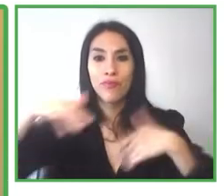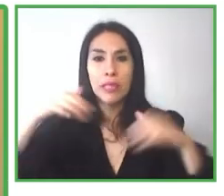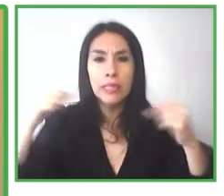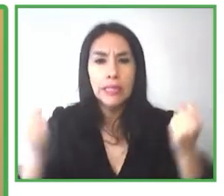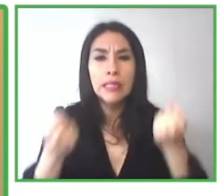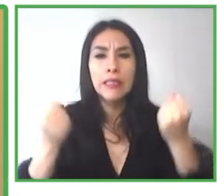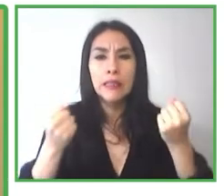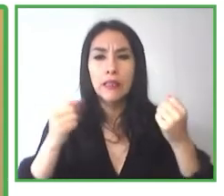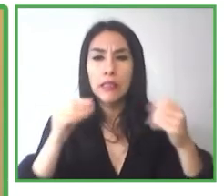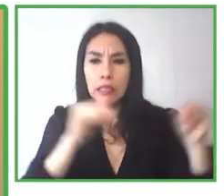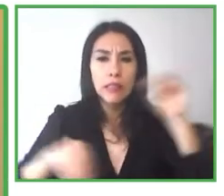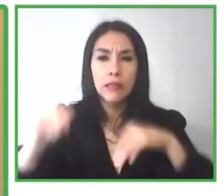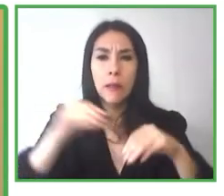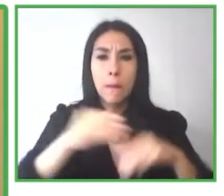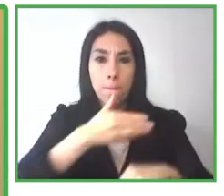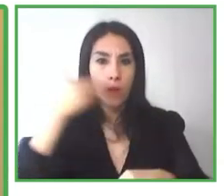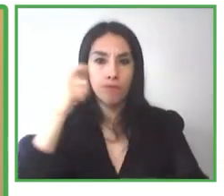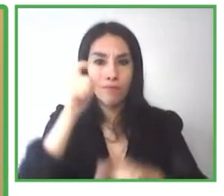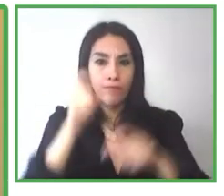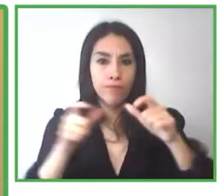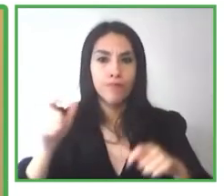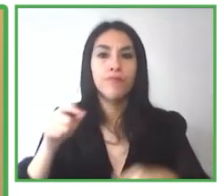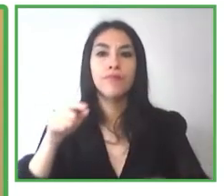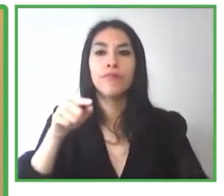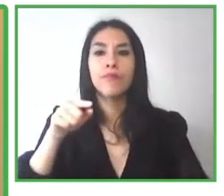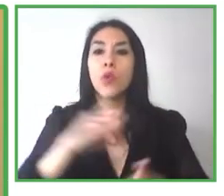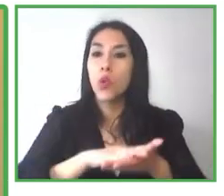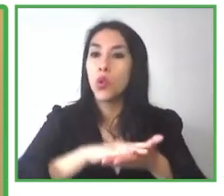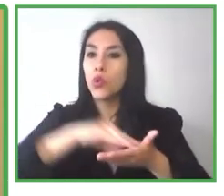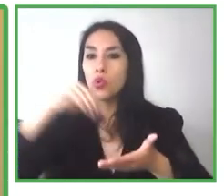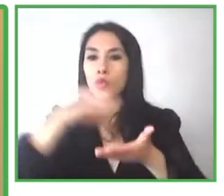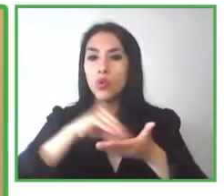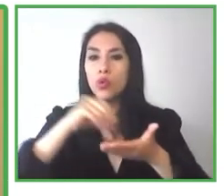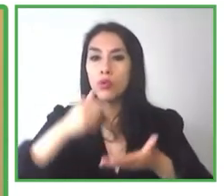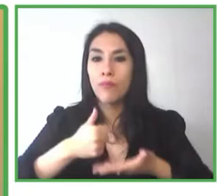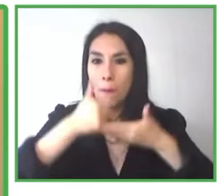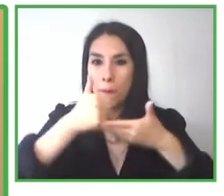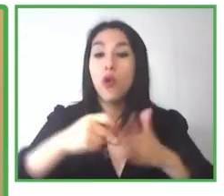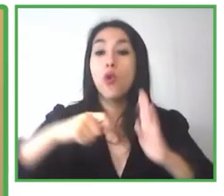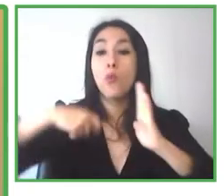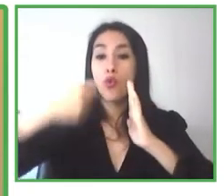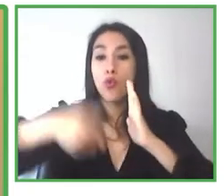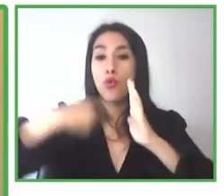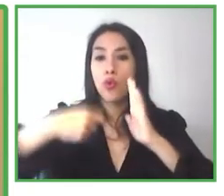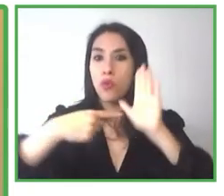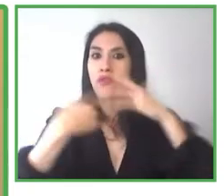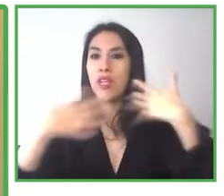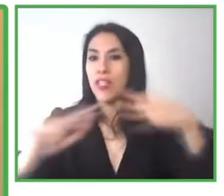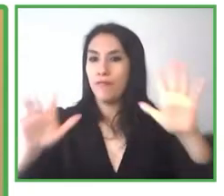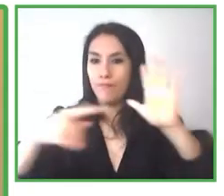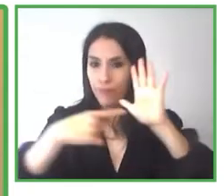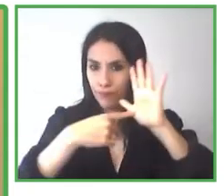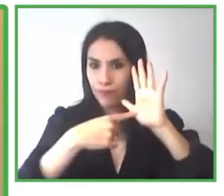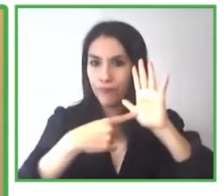cosas y particularmente se nos ocurrió el proyecto de Seeing AI